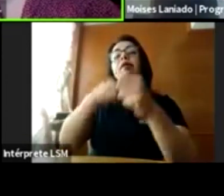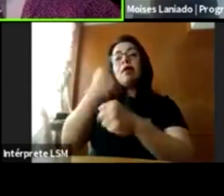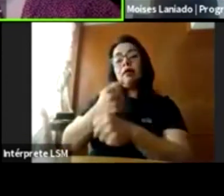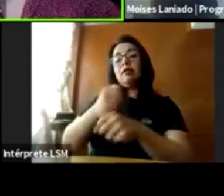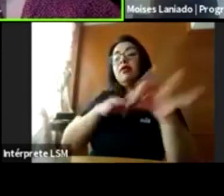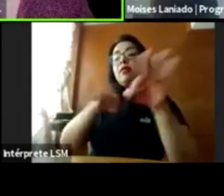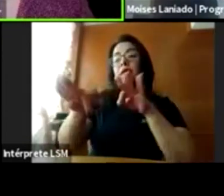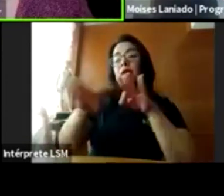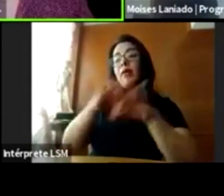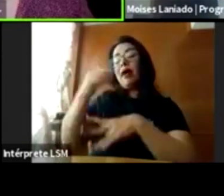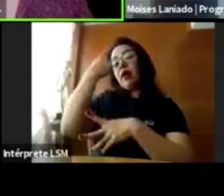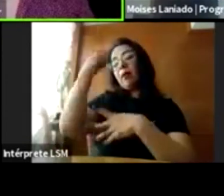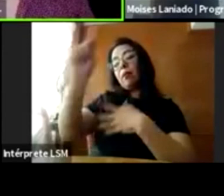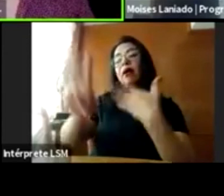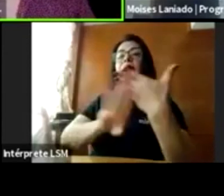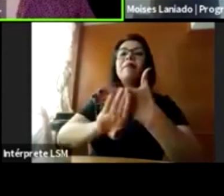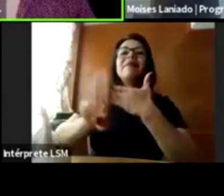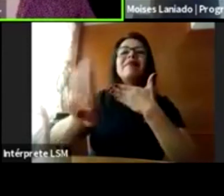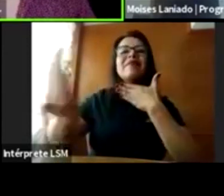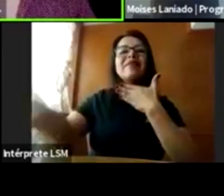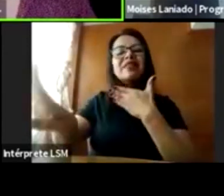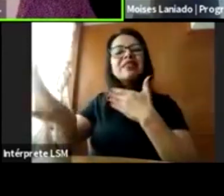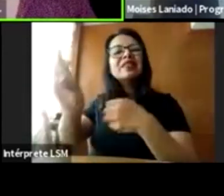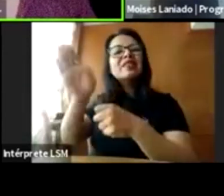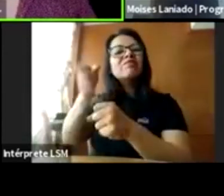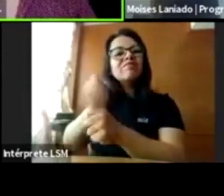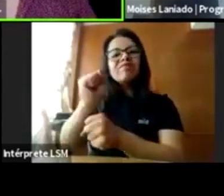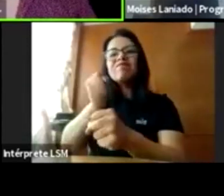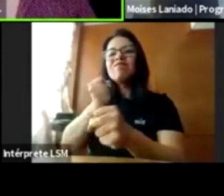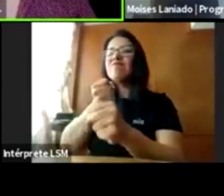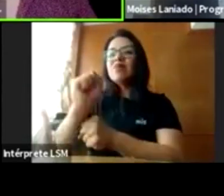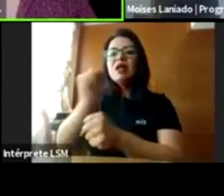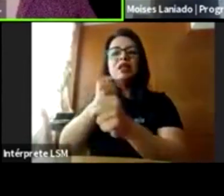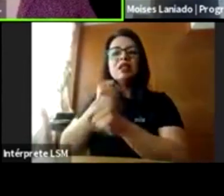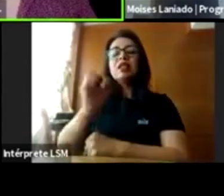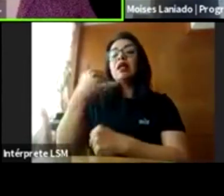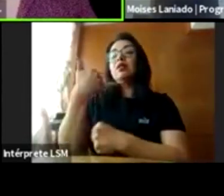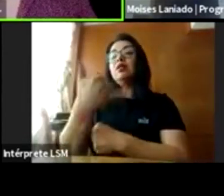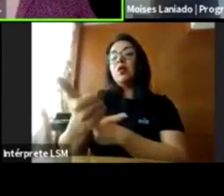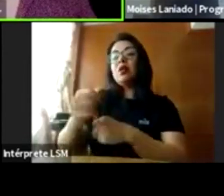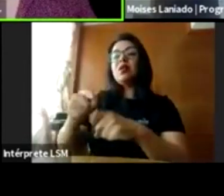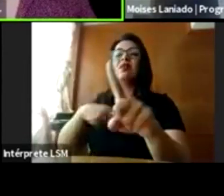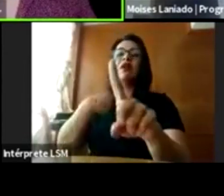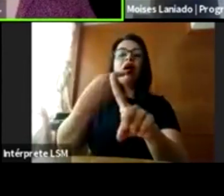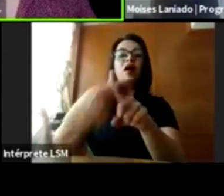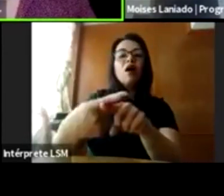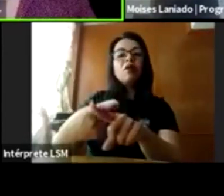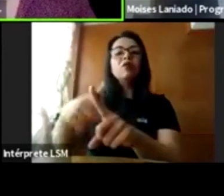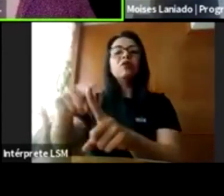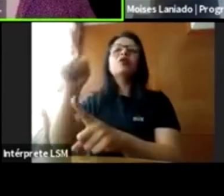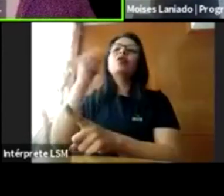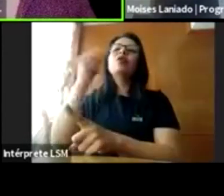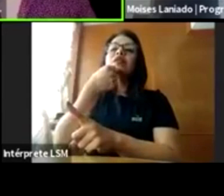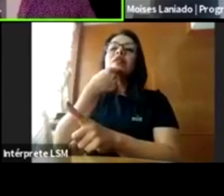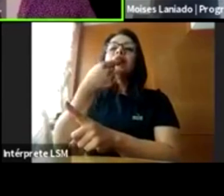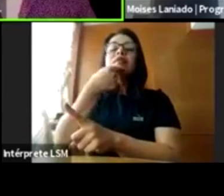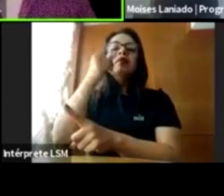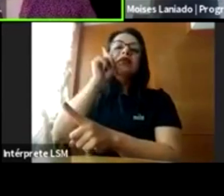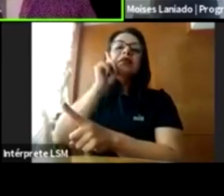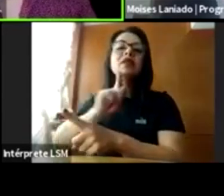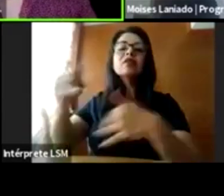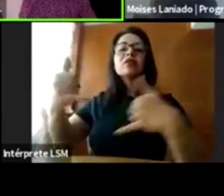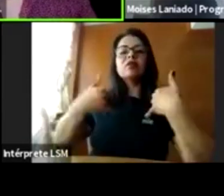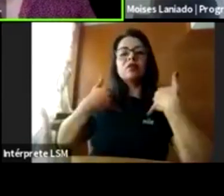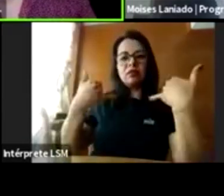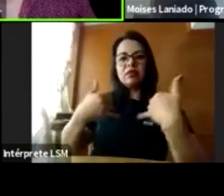prevención del maltrato y de la violencia sexual hacia niñas, niños y adolescentes. Hemos trabajado en